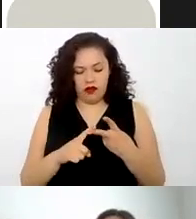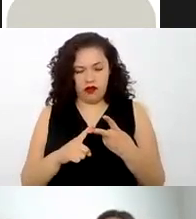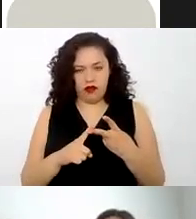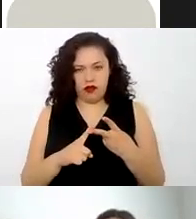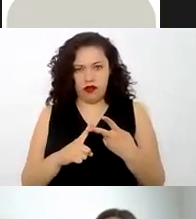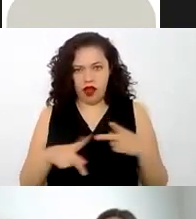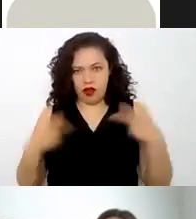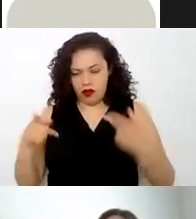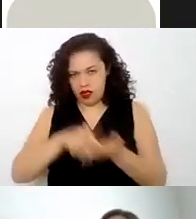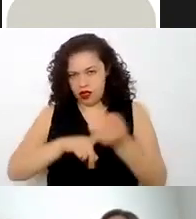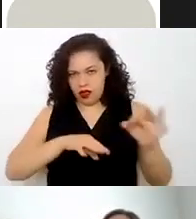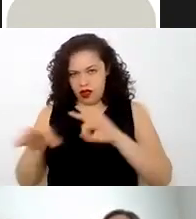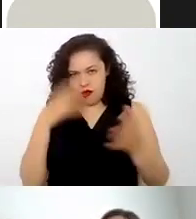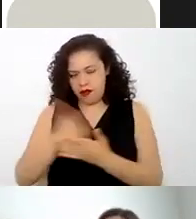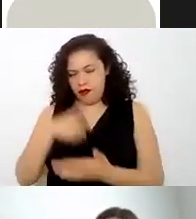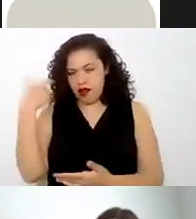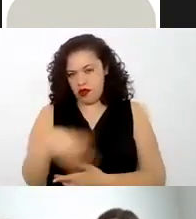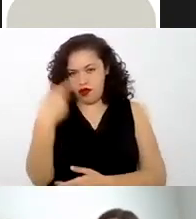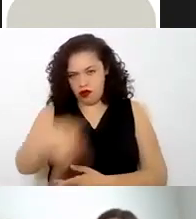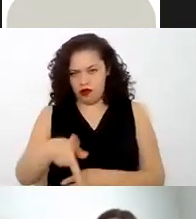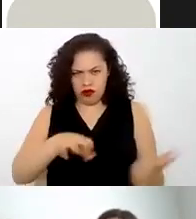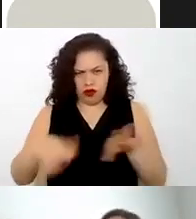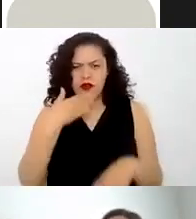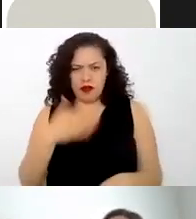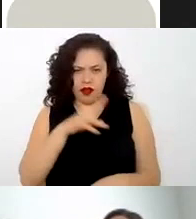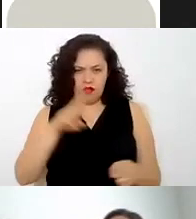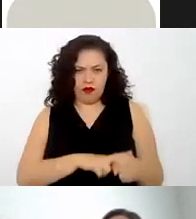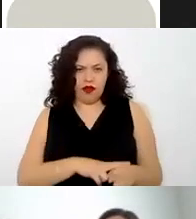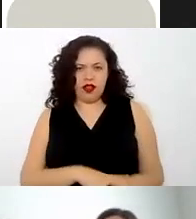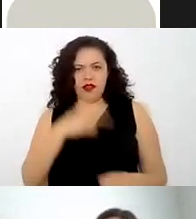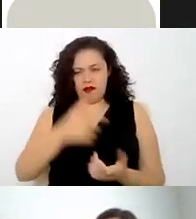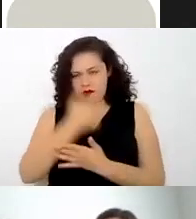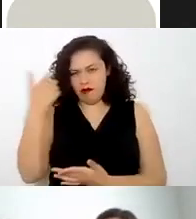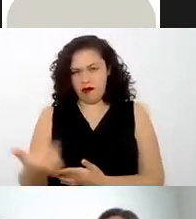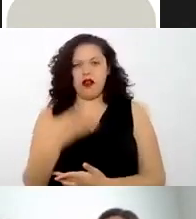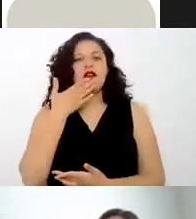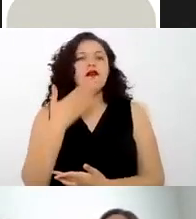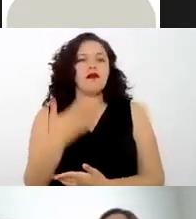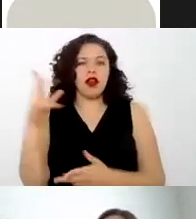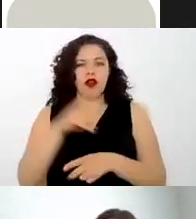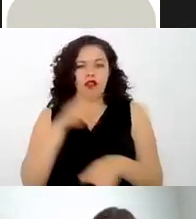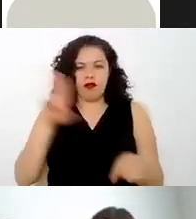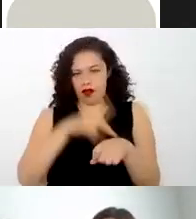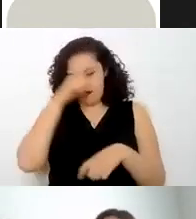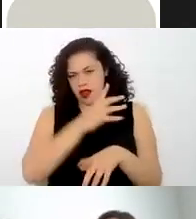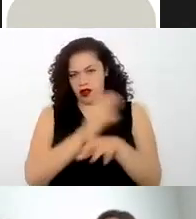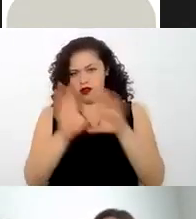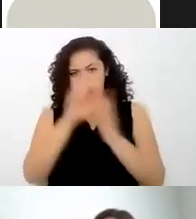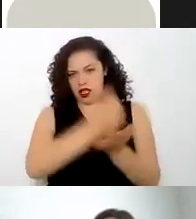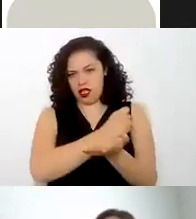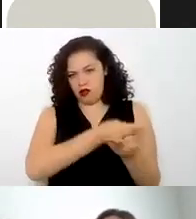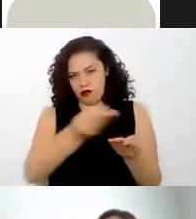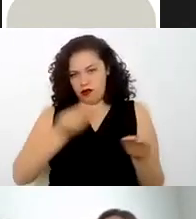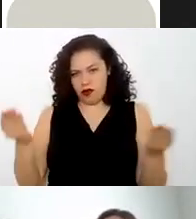a los trabajadores tanto sus salarios como el pago de utilidades y en su caso indemnizaciones